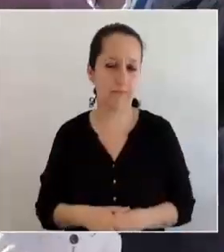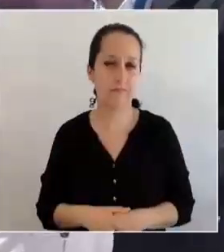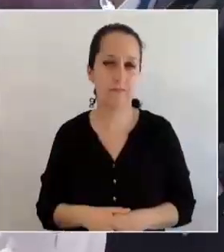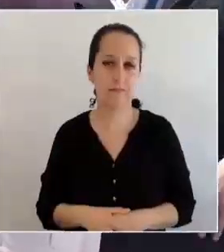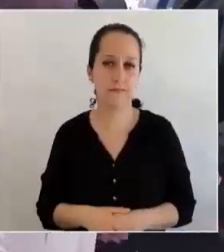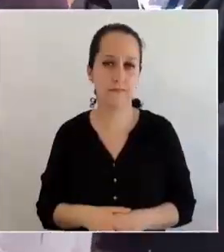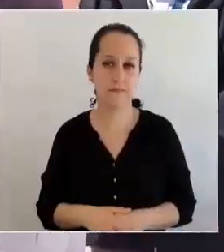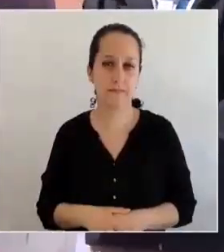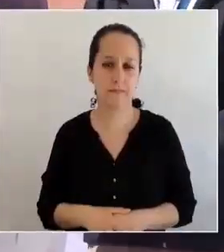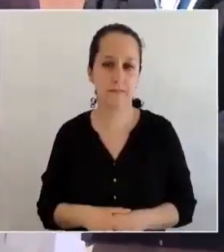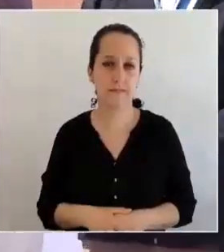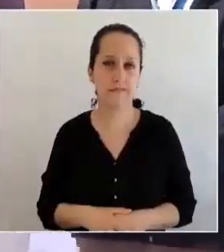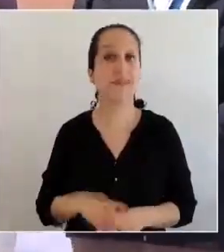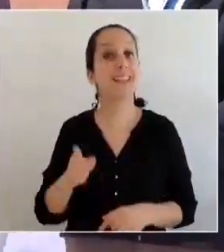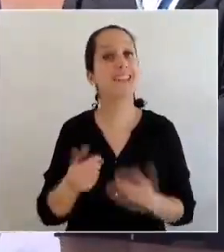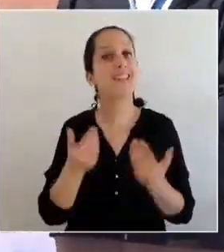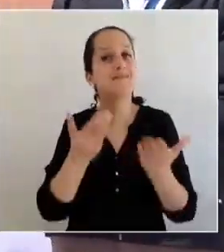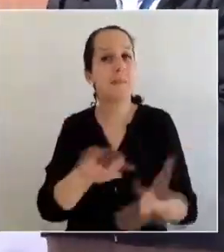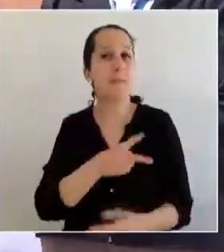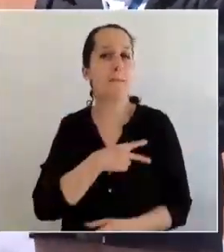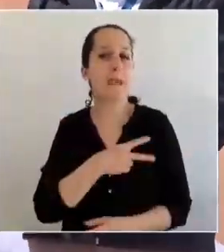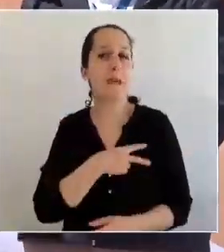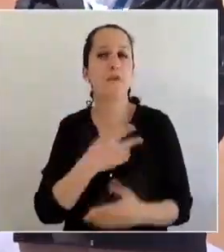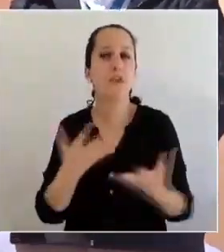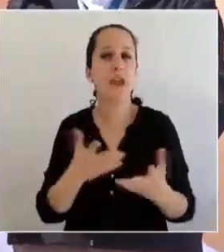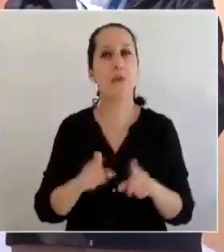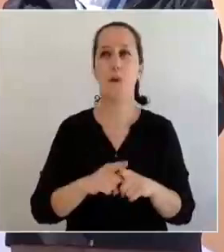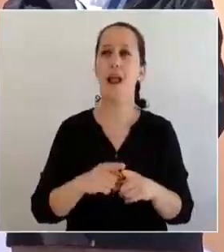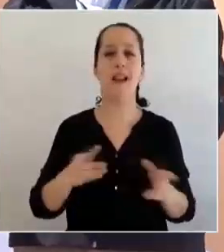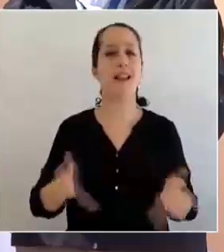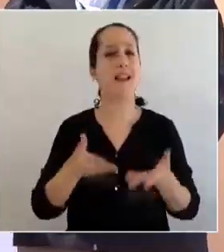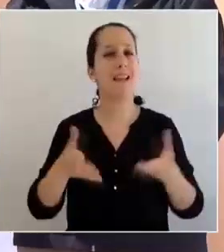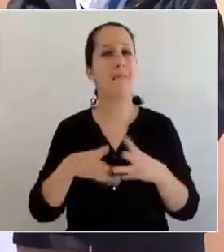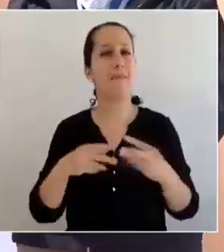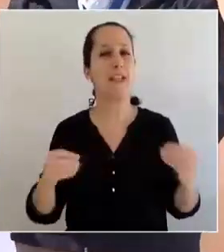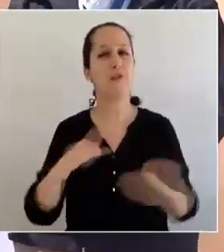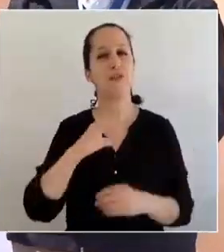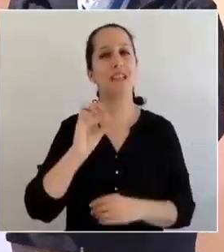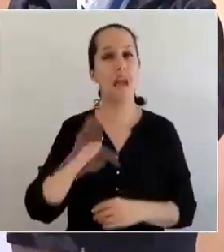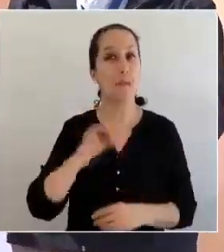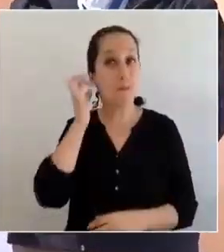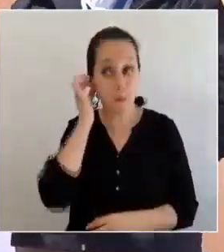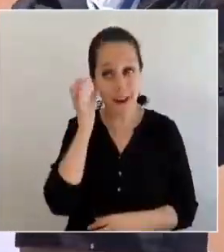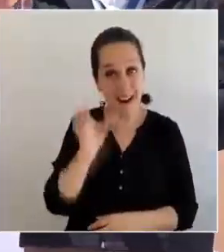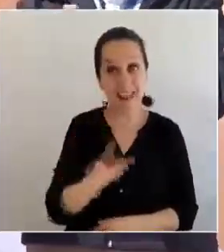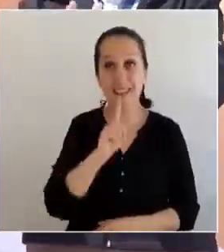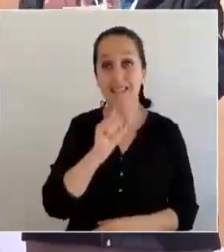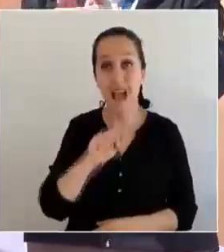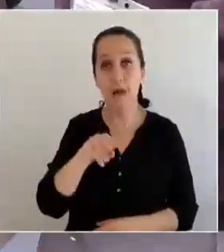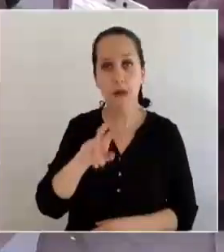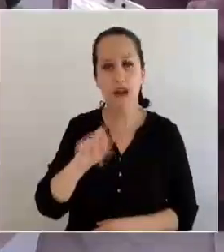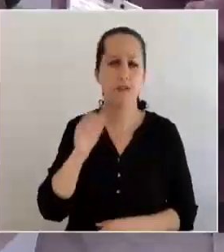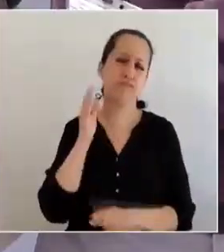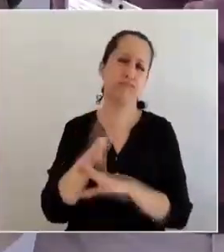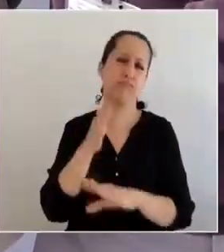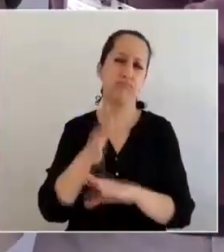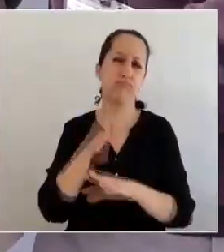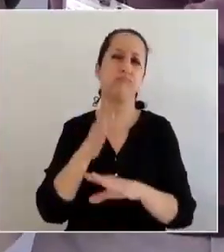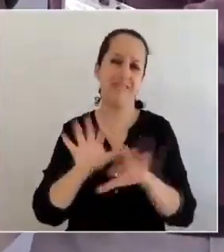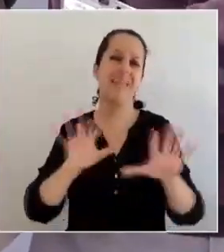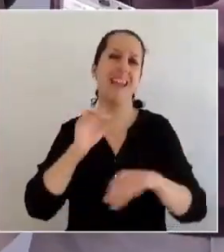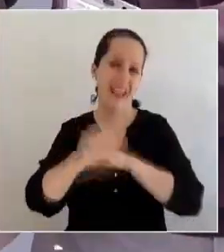Es de esta manera que se hizo entrega el premio Espíritu SIAM a la usuaria Tamara Bustamante, quien cumplió 10 años de